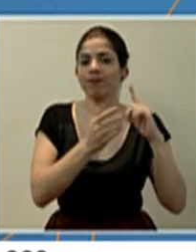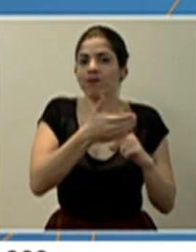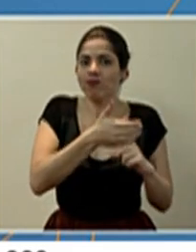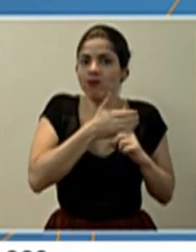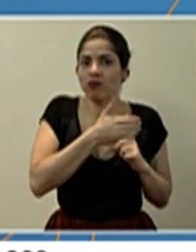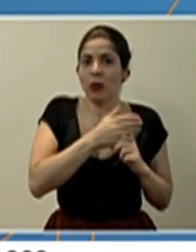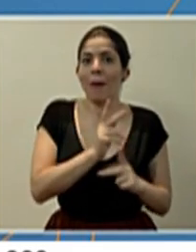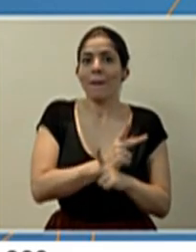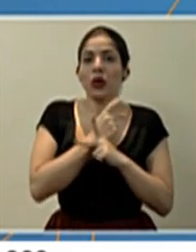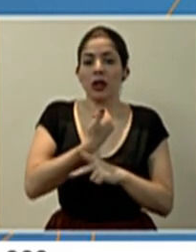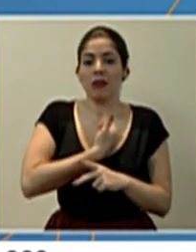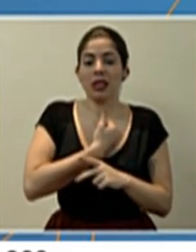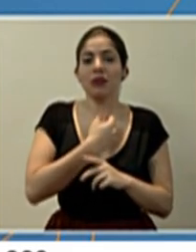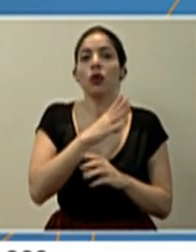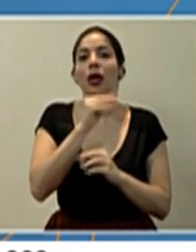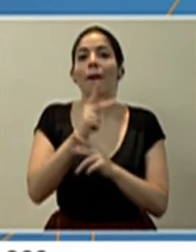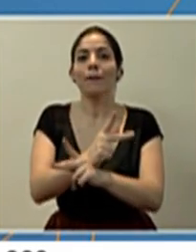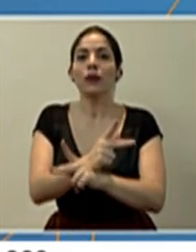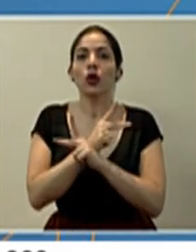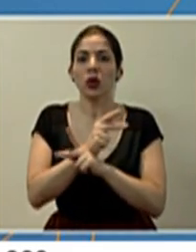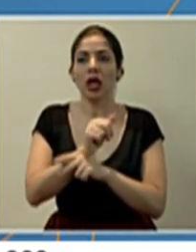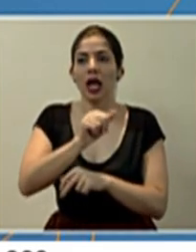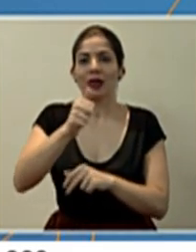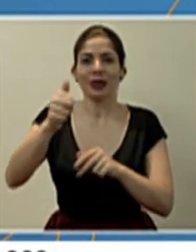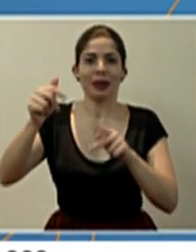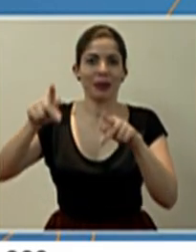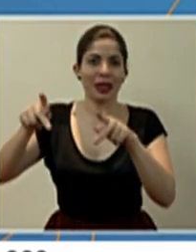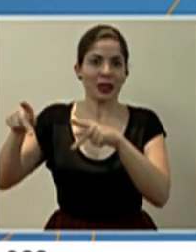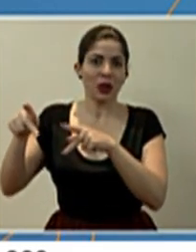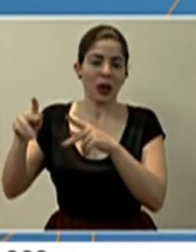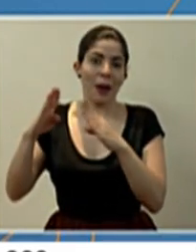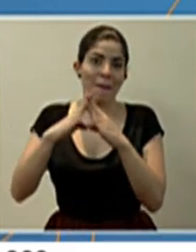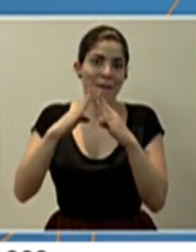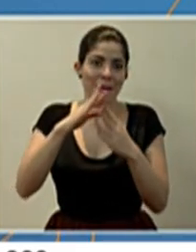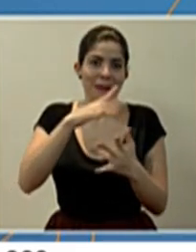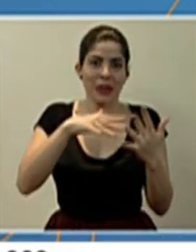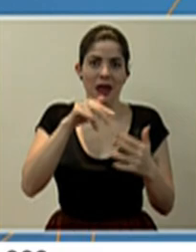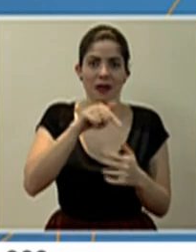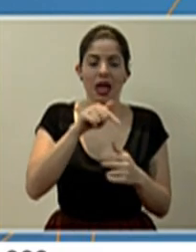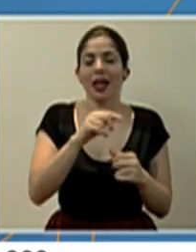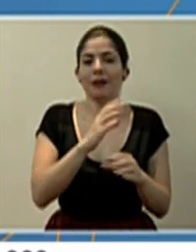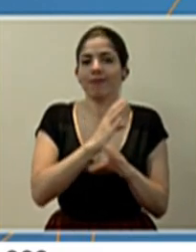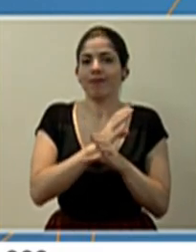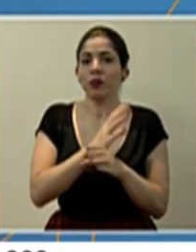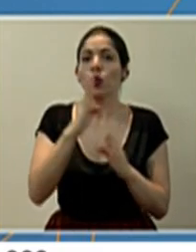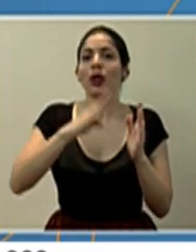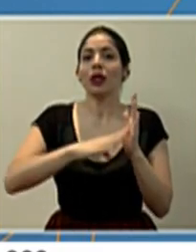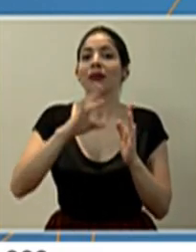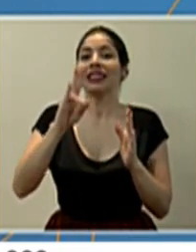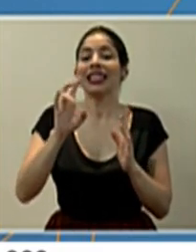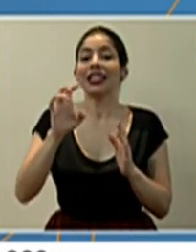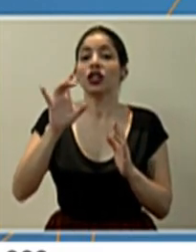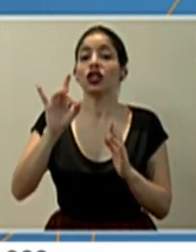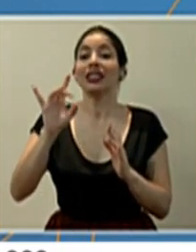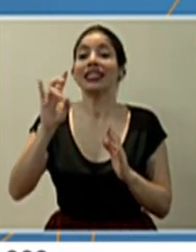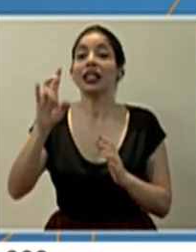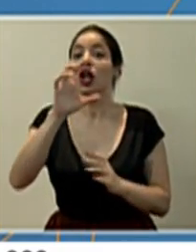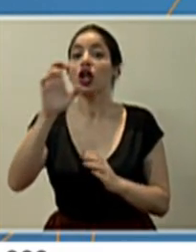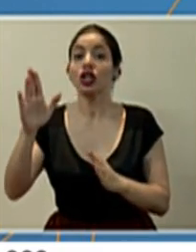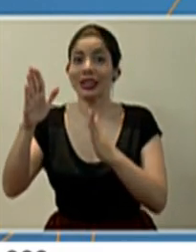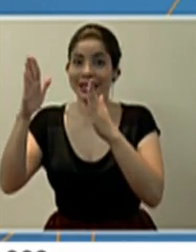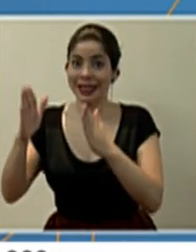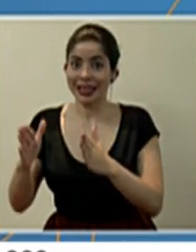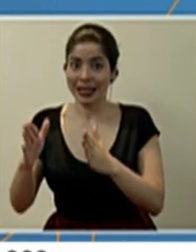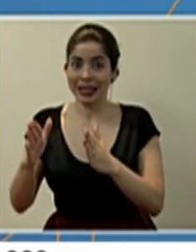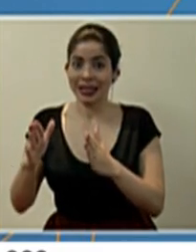mismo y proteger a las personas que viven con ellos. Son 4 mil 787 costarricenses,